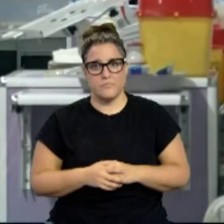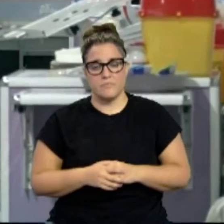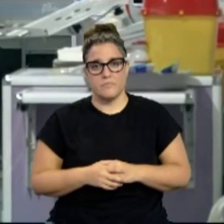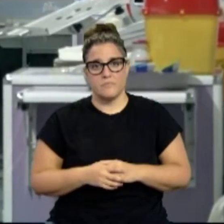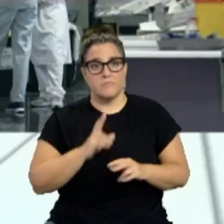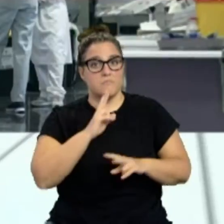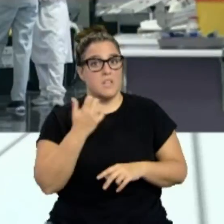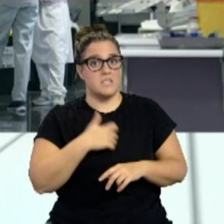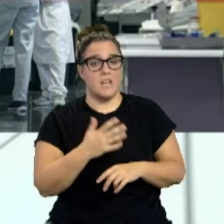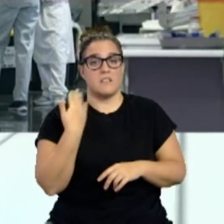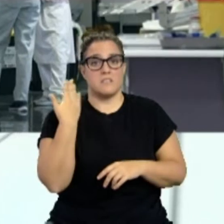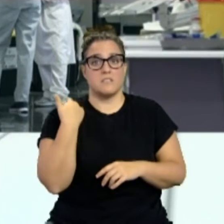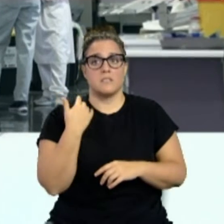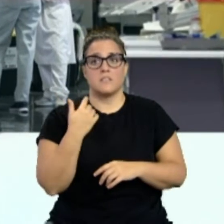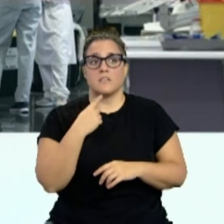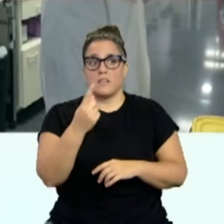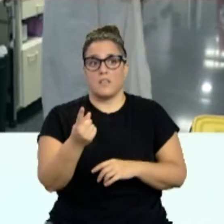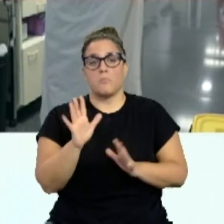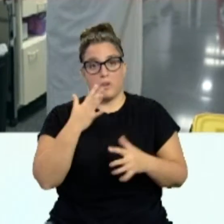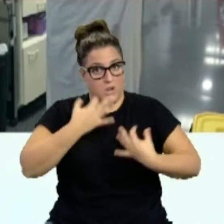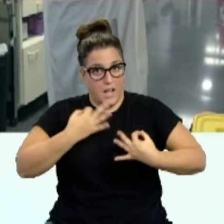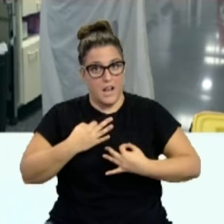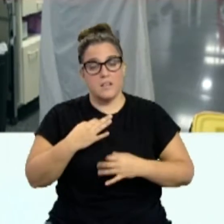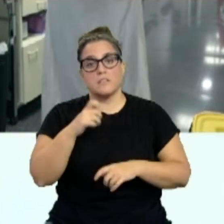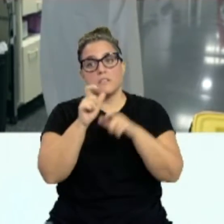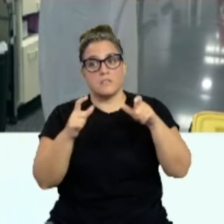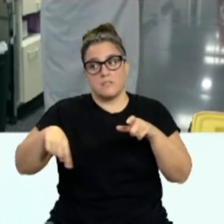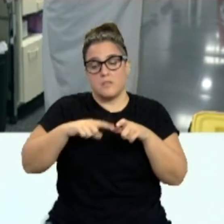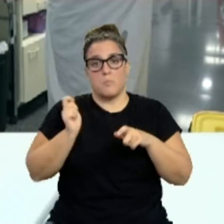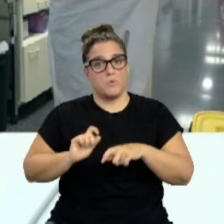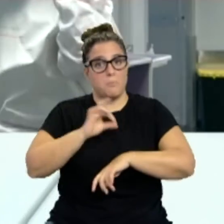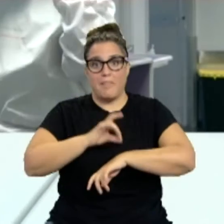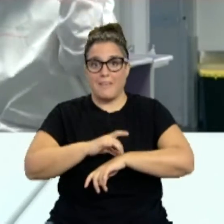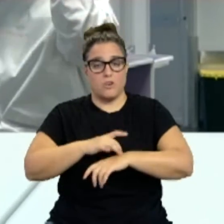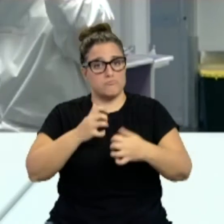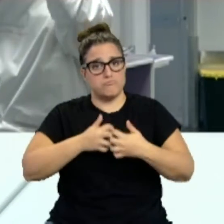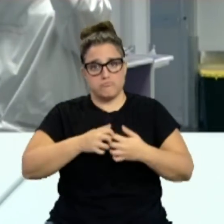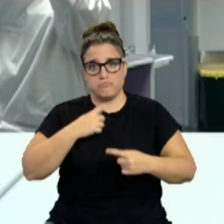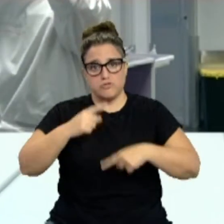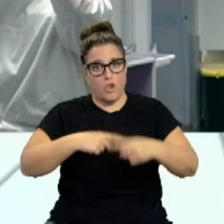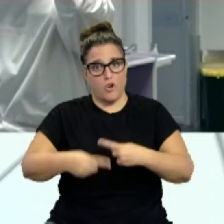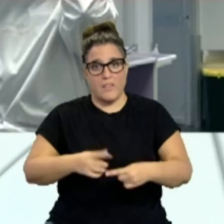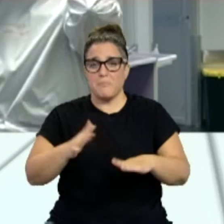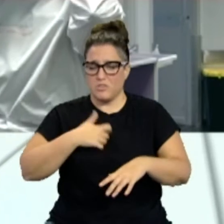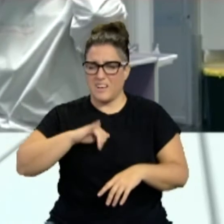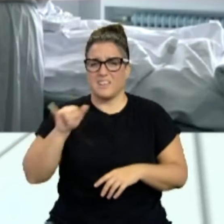es una realidad. Los médicos están al pie del cañón, pero están cansados.